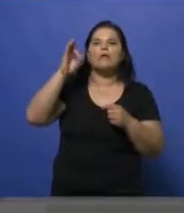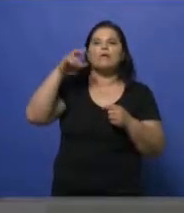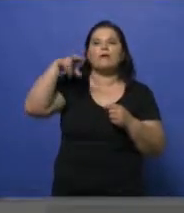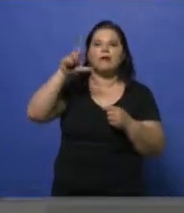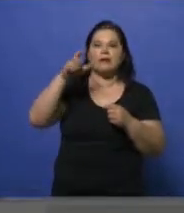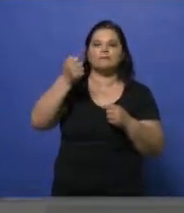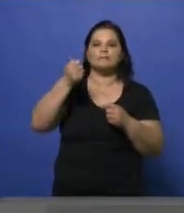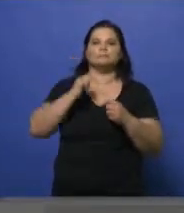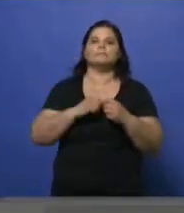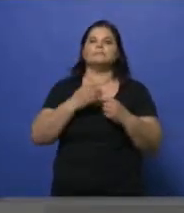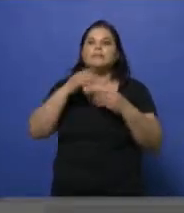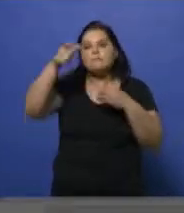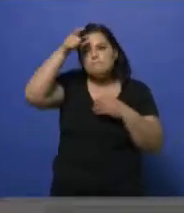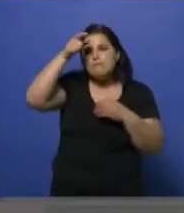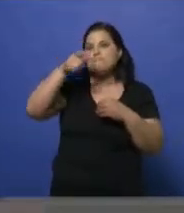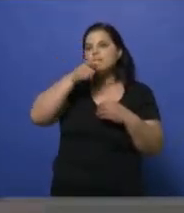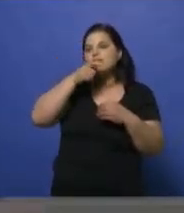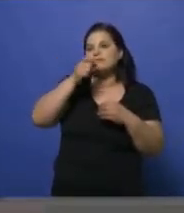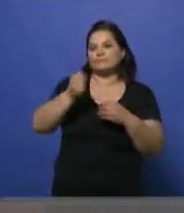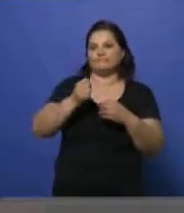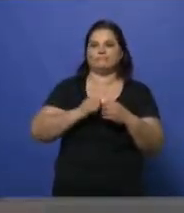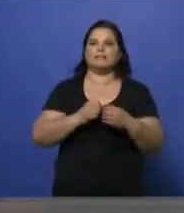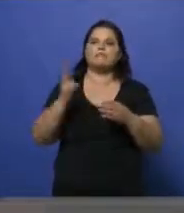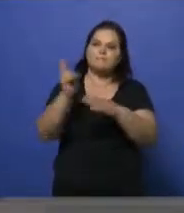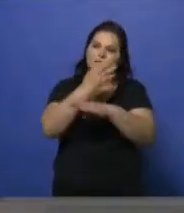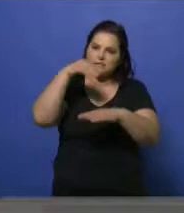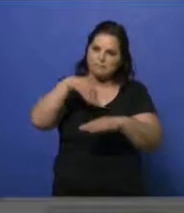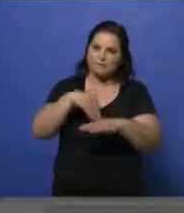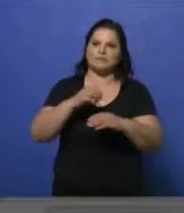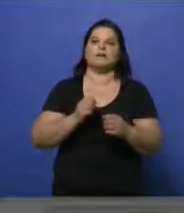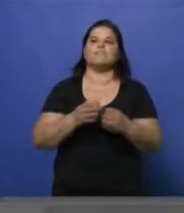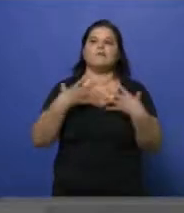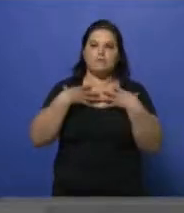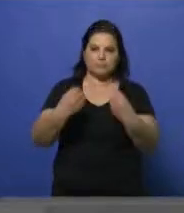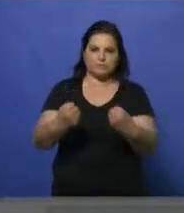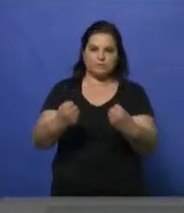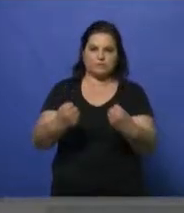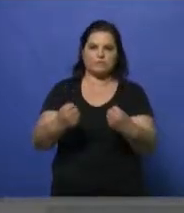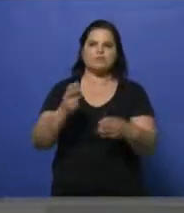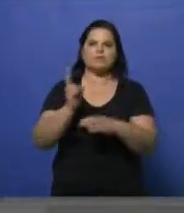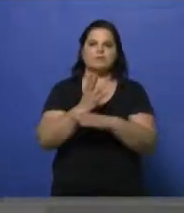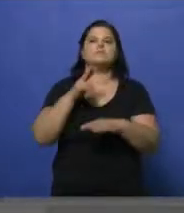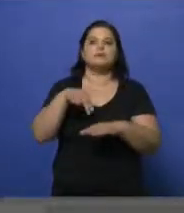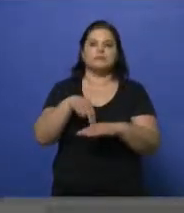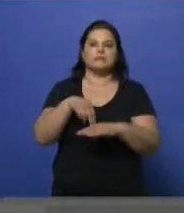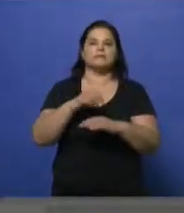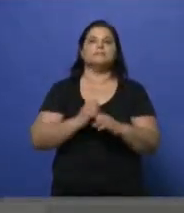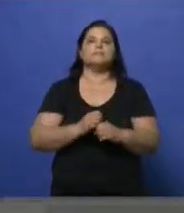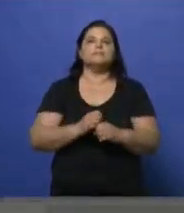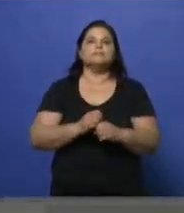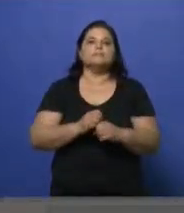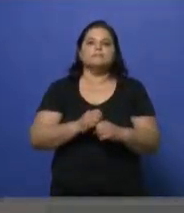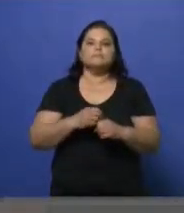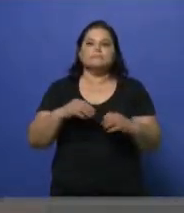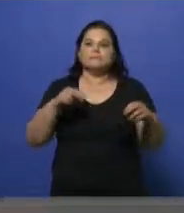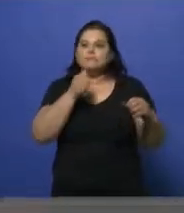magnitud como son los bomberos voluntarios de Villa María. Ayer lo mirábamos en imágenes, todo el tiempo, en el medio del agua, caminando, moviéndose, no